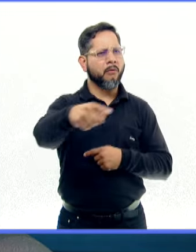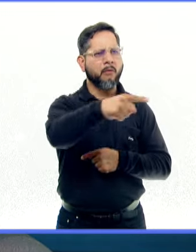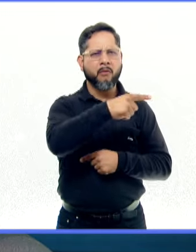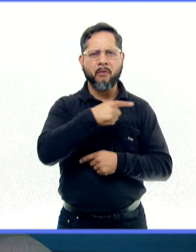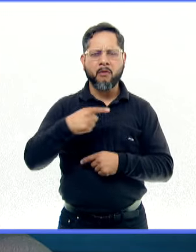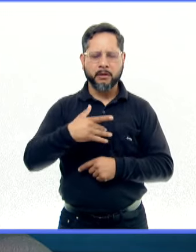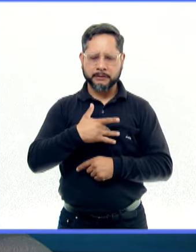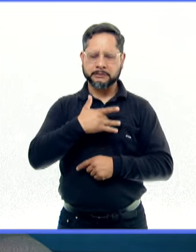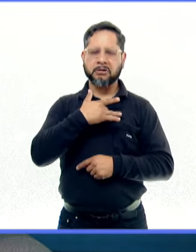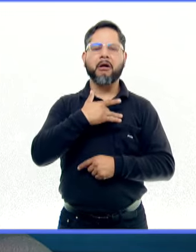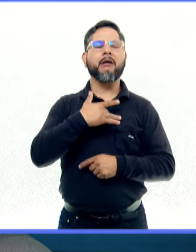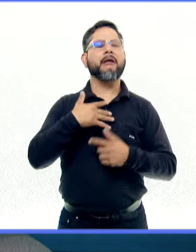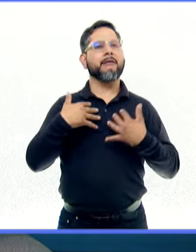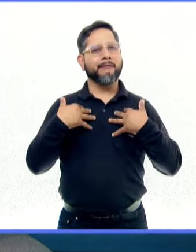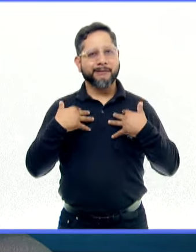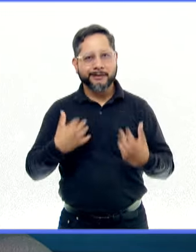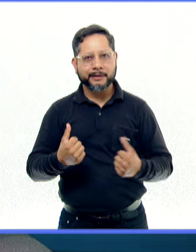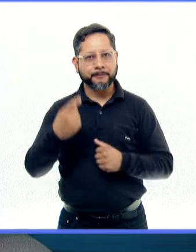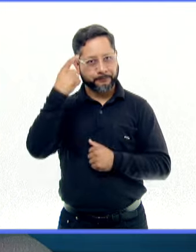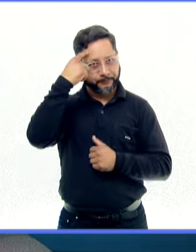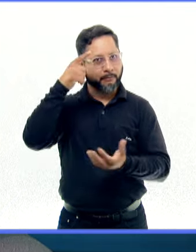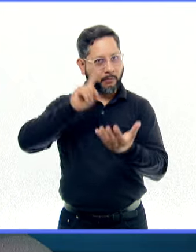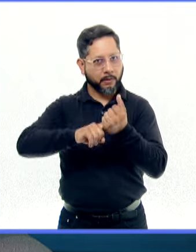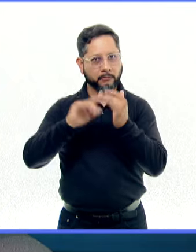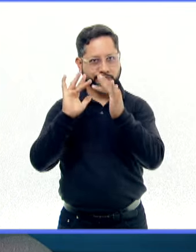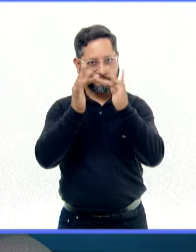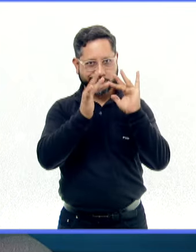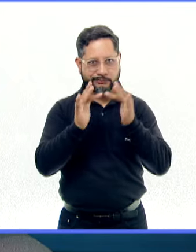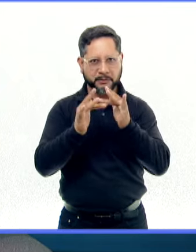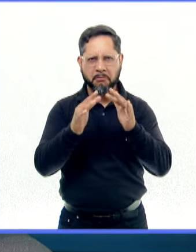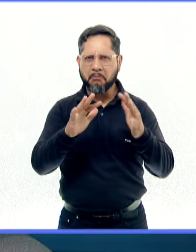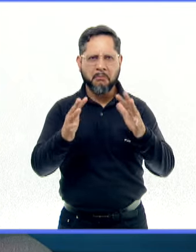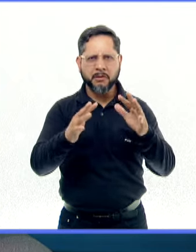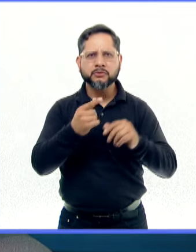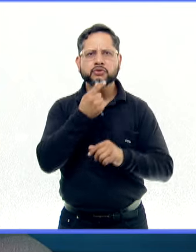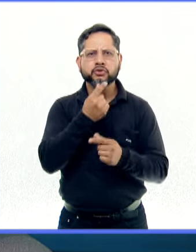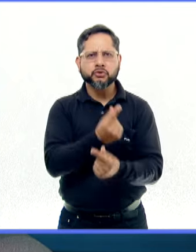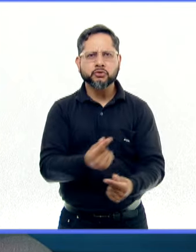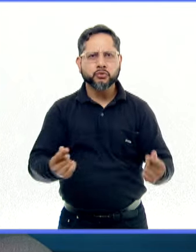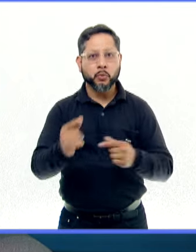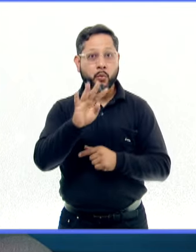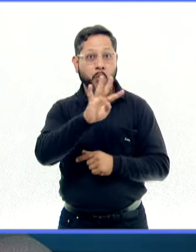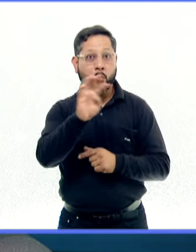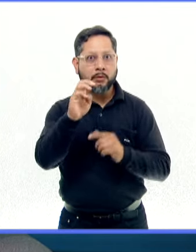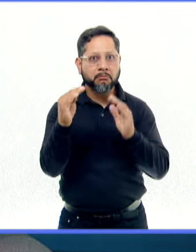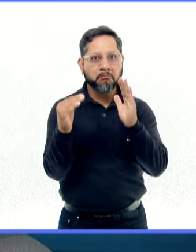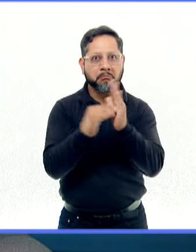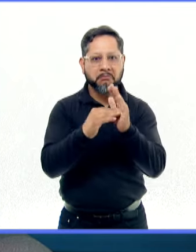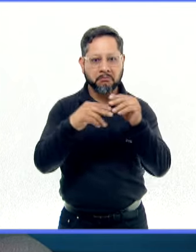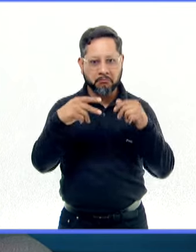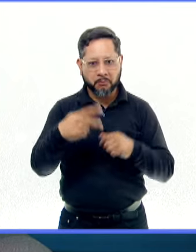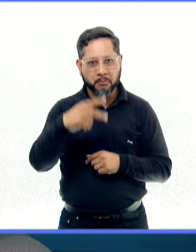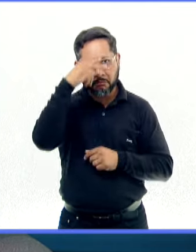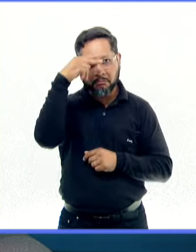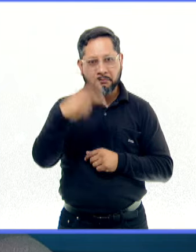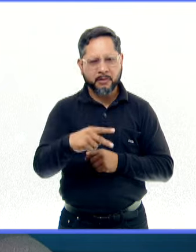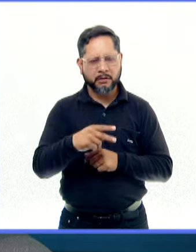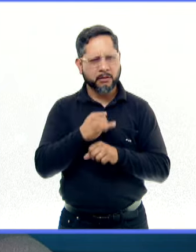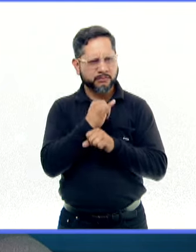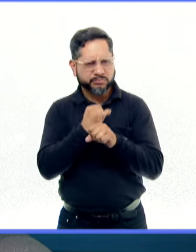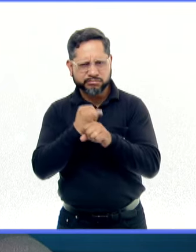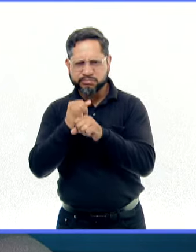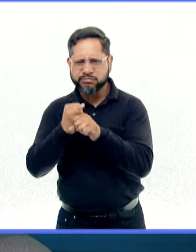acerca de esta condición neuronal que presentan casi 400 mil niños en México. Se siguen estudiando las causas